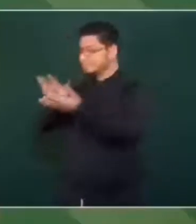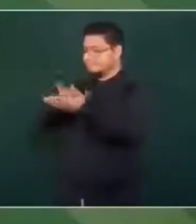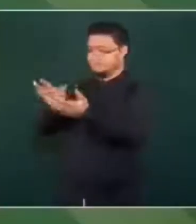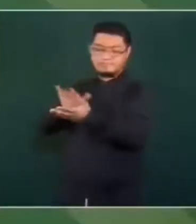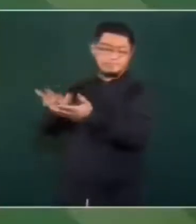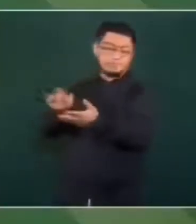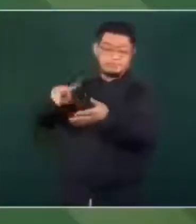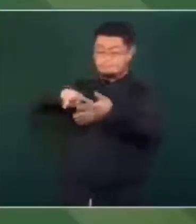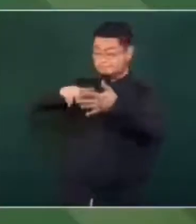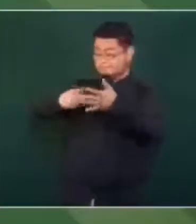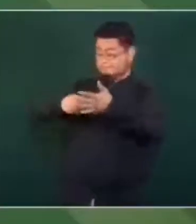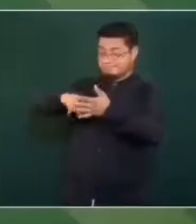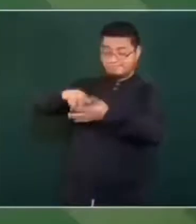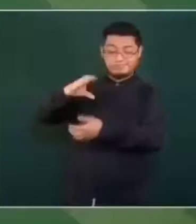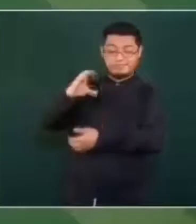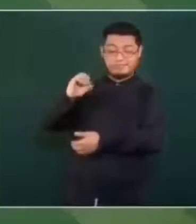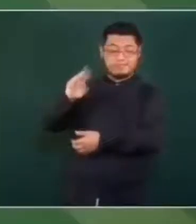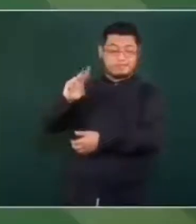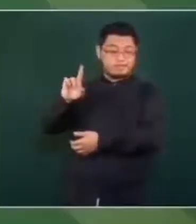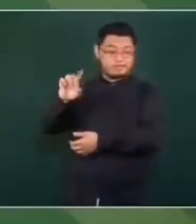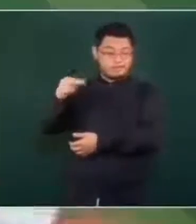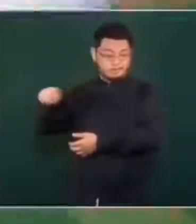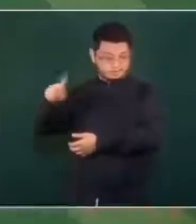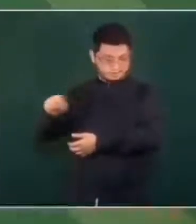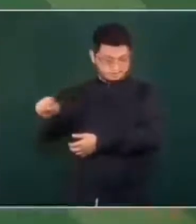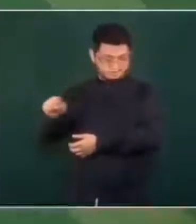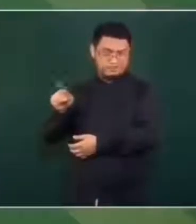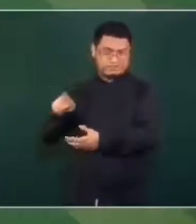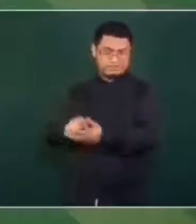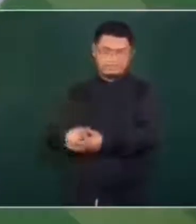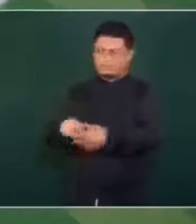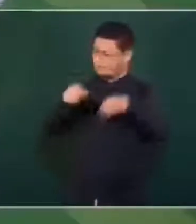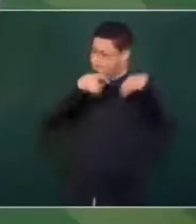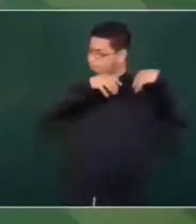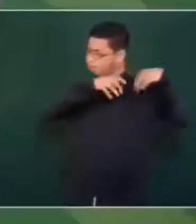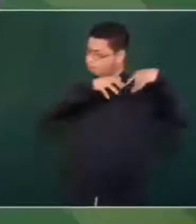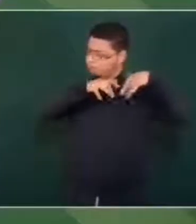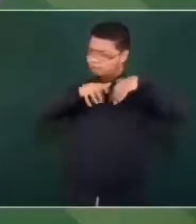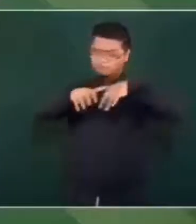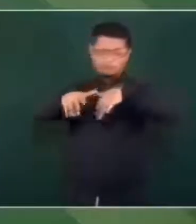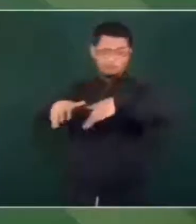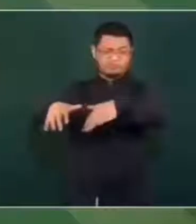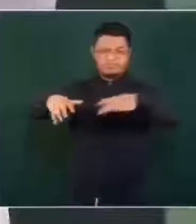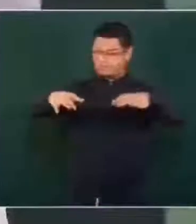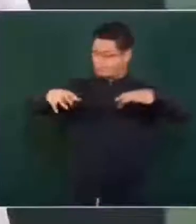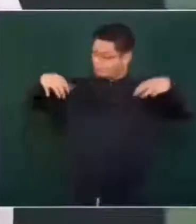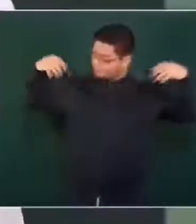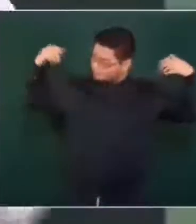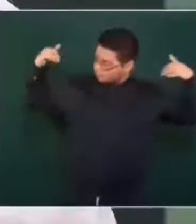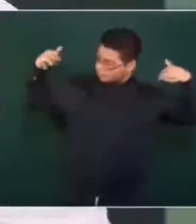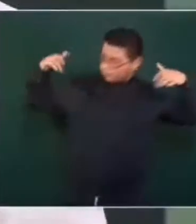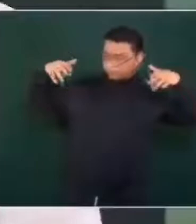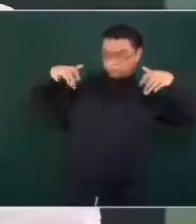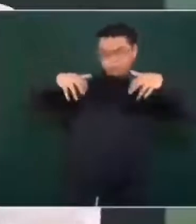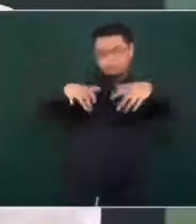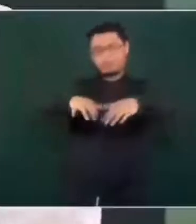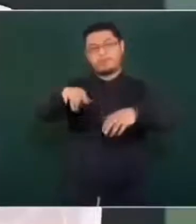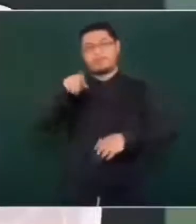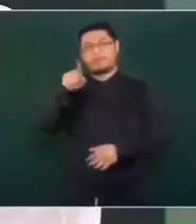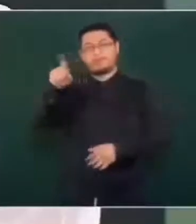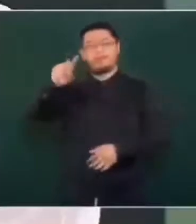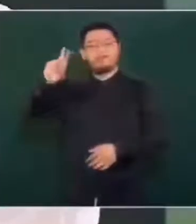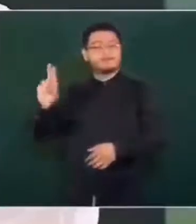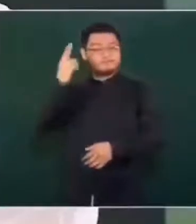y se hizo una manifestación enorme en la universidad.